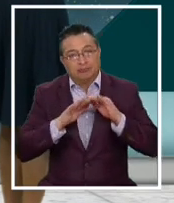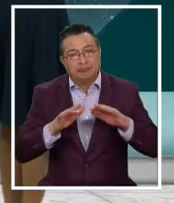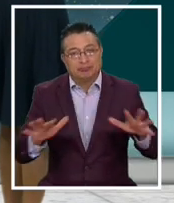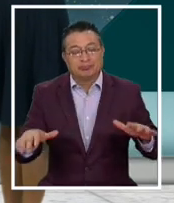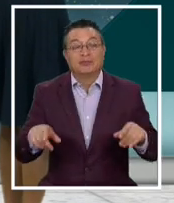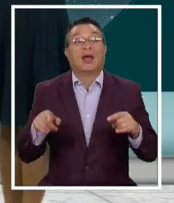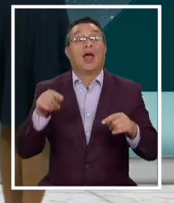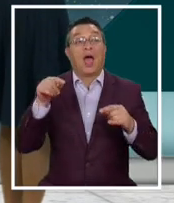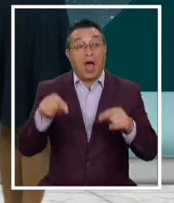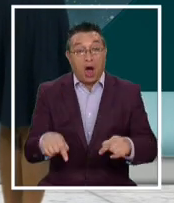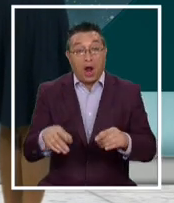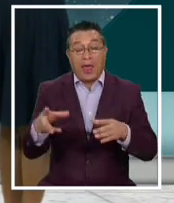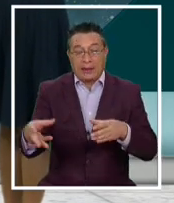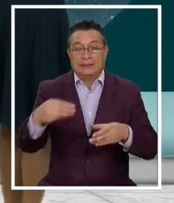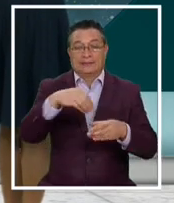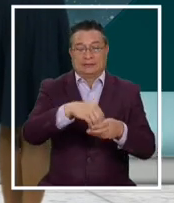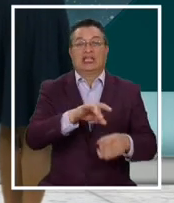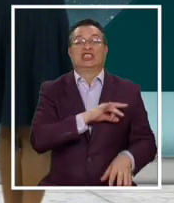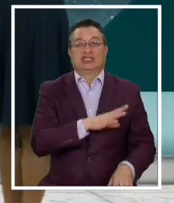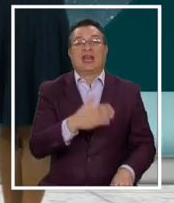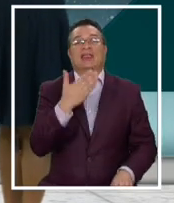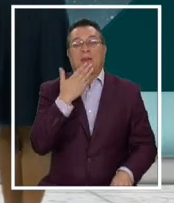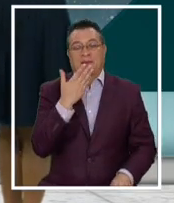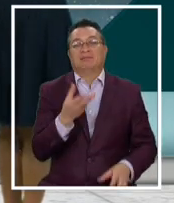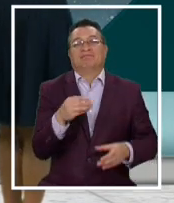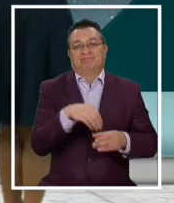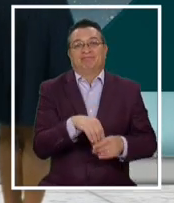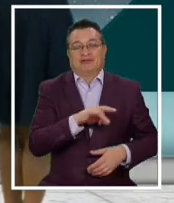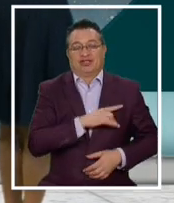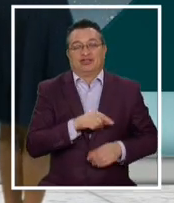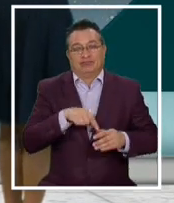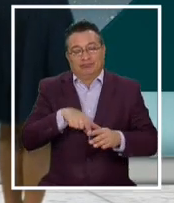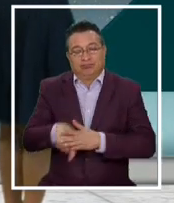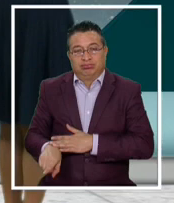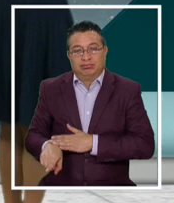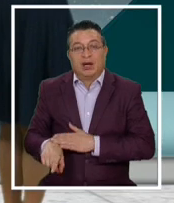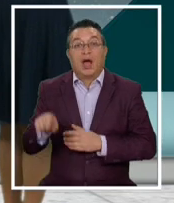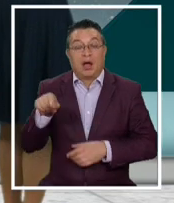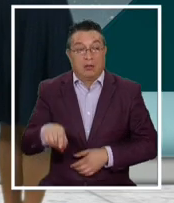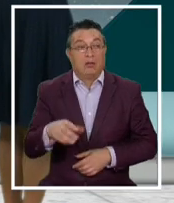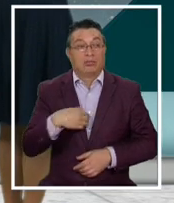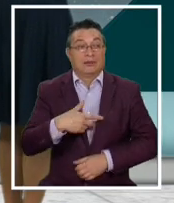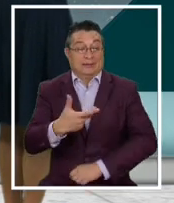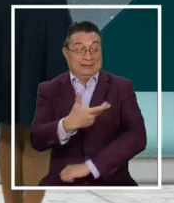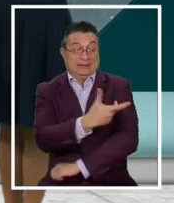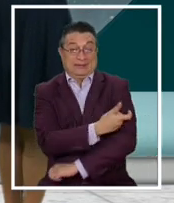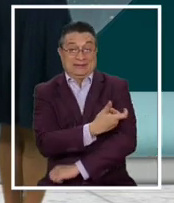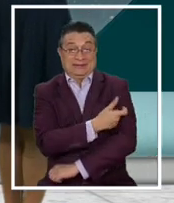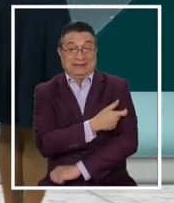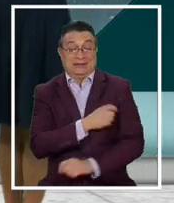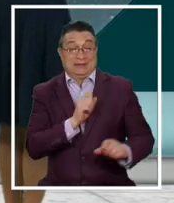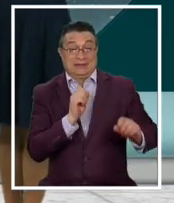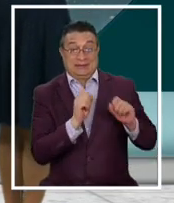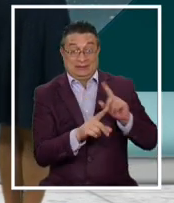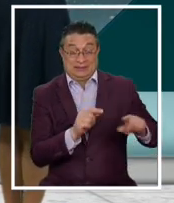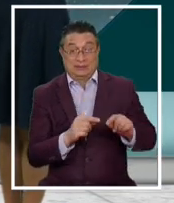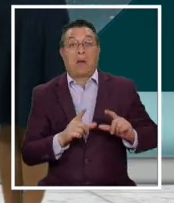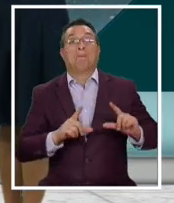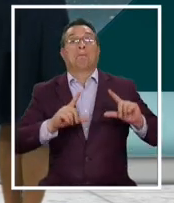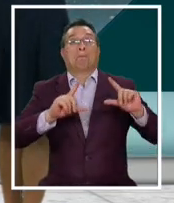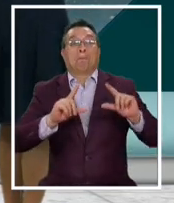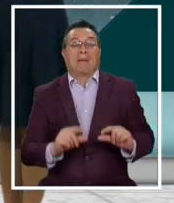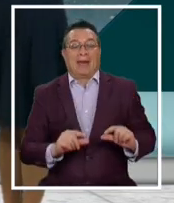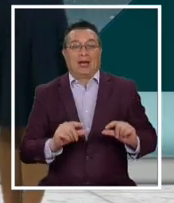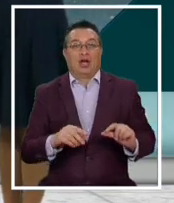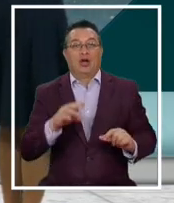reportado, y ahora se incluye Chile, ¿no? Y hay indicios de que reduce la respuesta de las vacunas de ARN mensajero, que